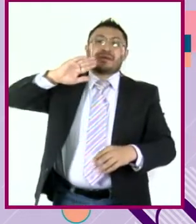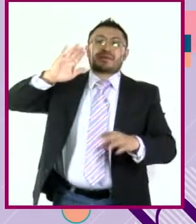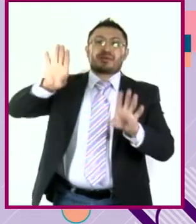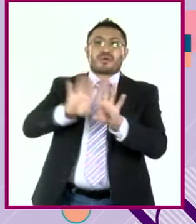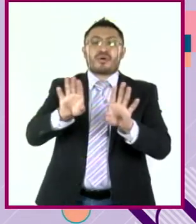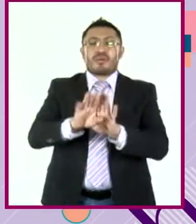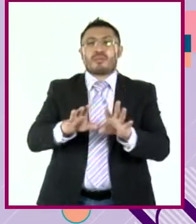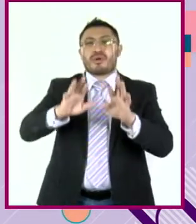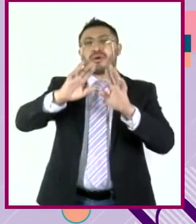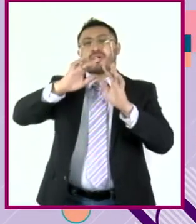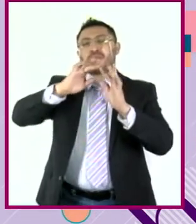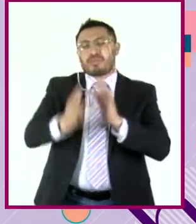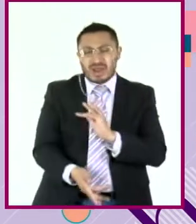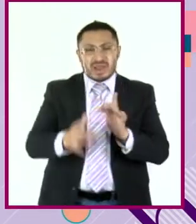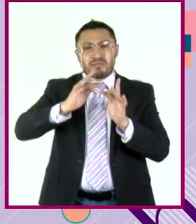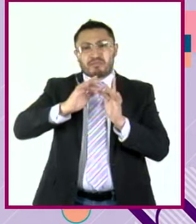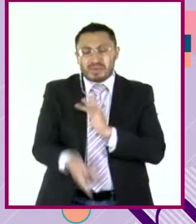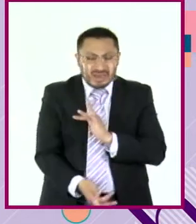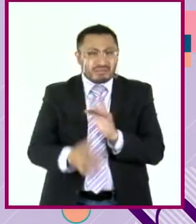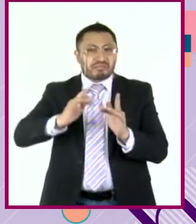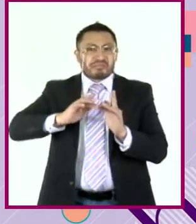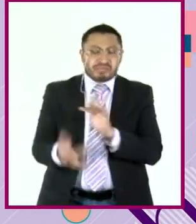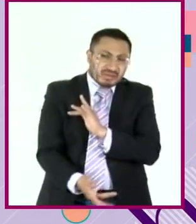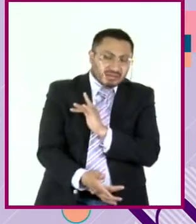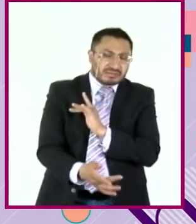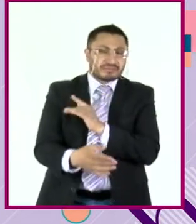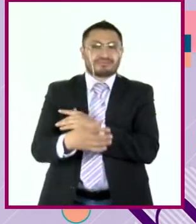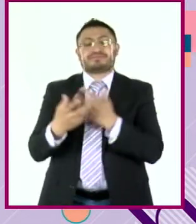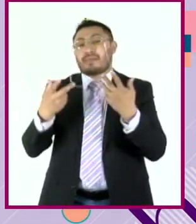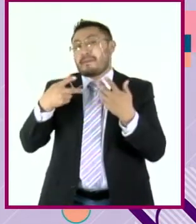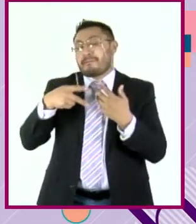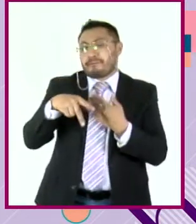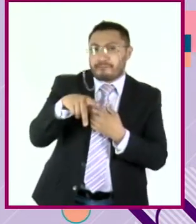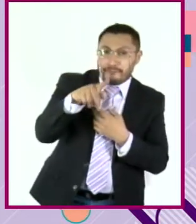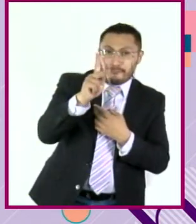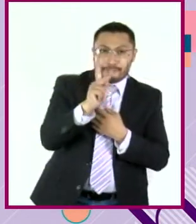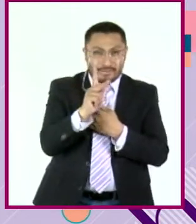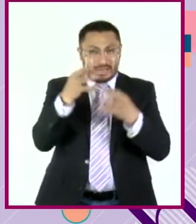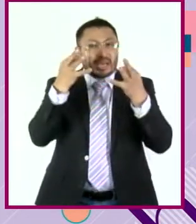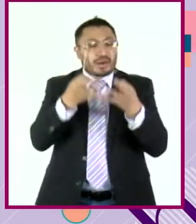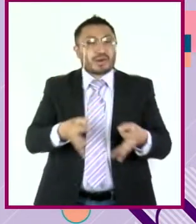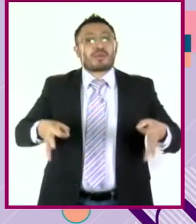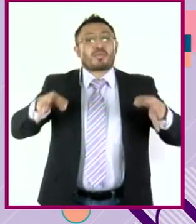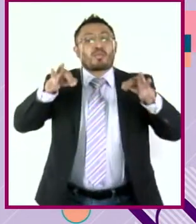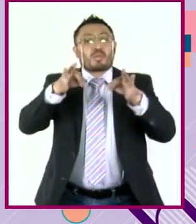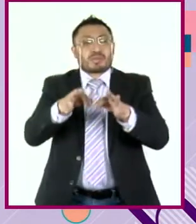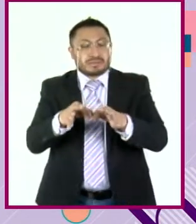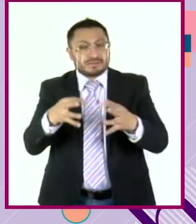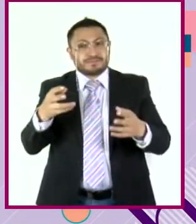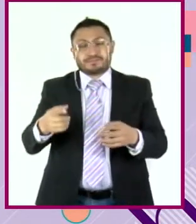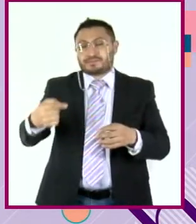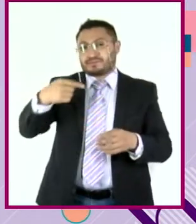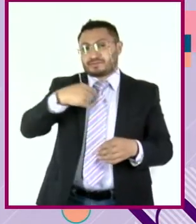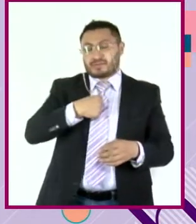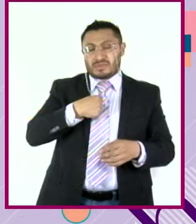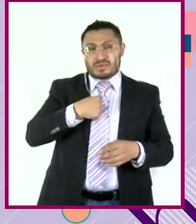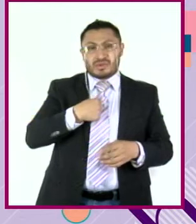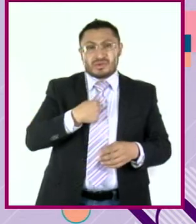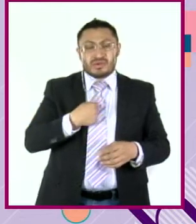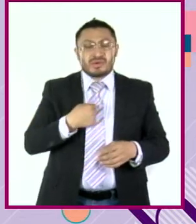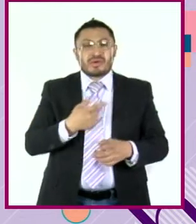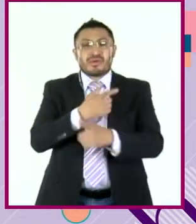contra lo necesario. Pero, cosa importante, no por ello dejaré de ser libre,